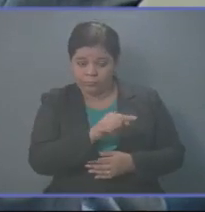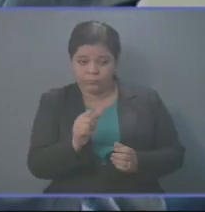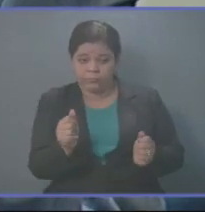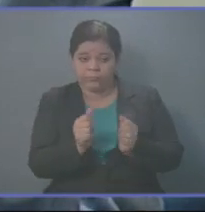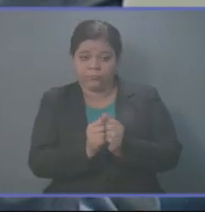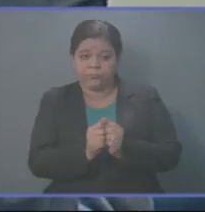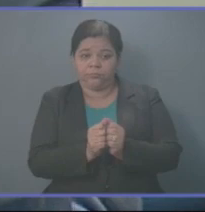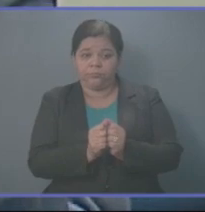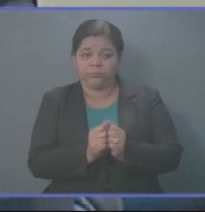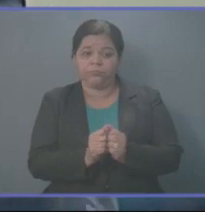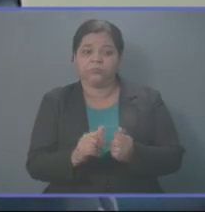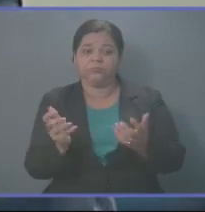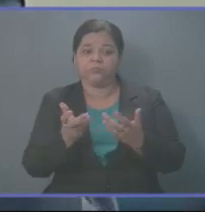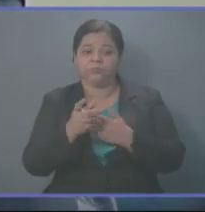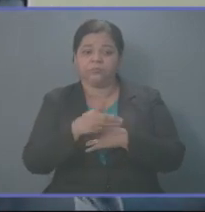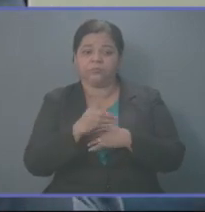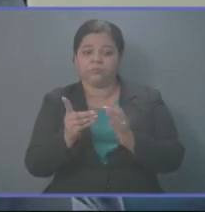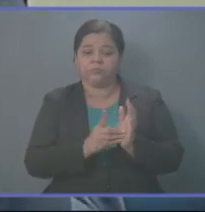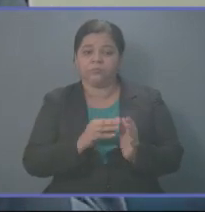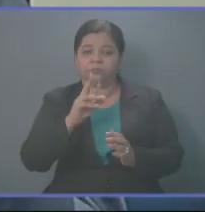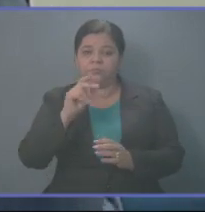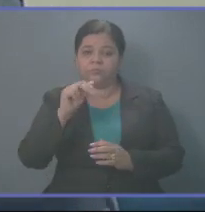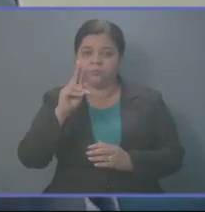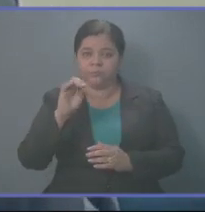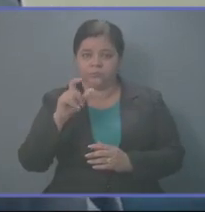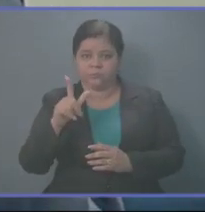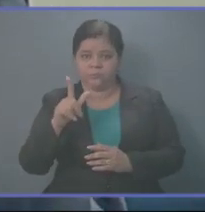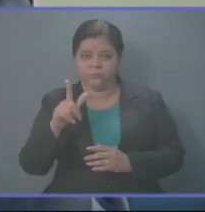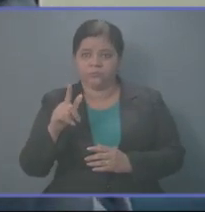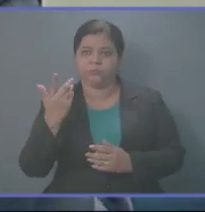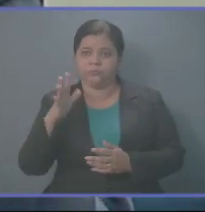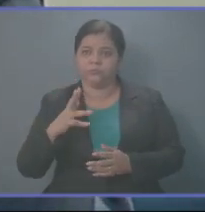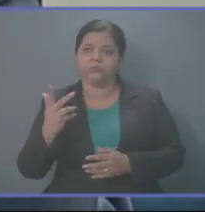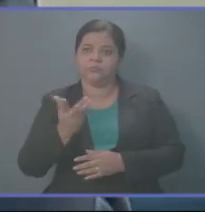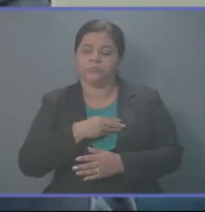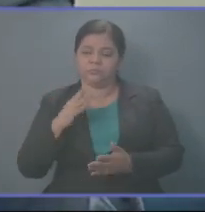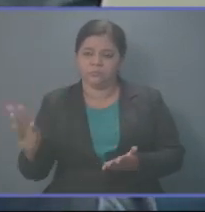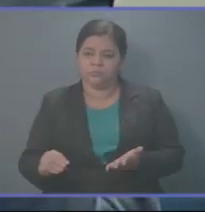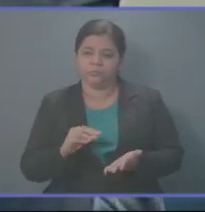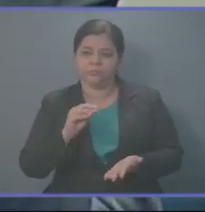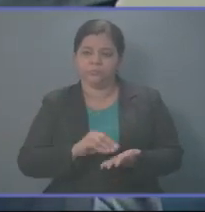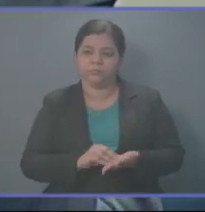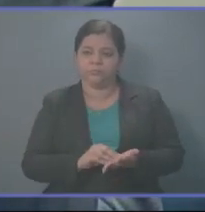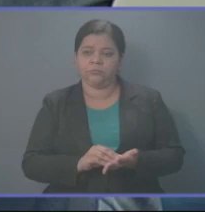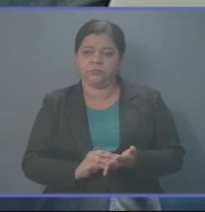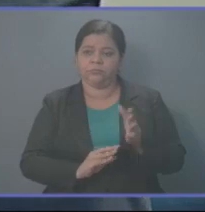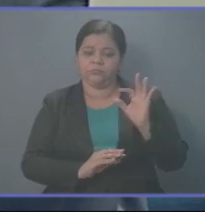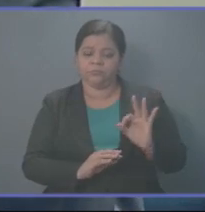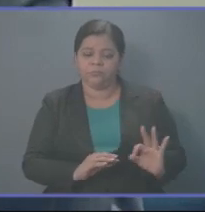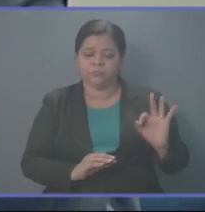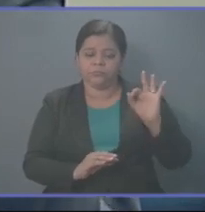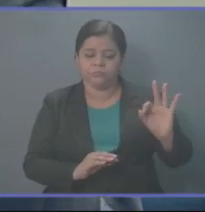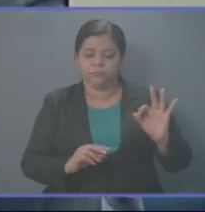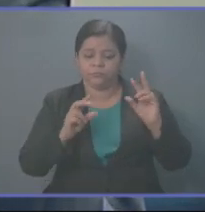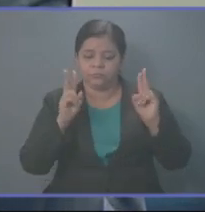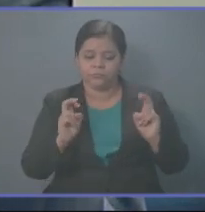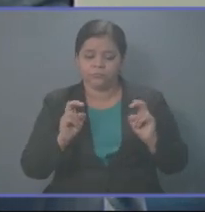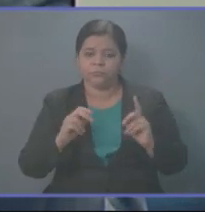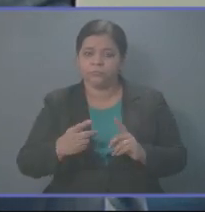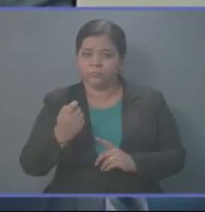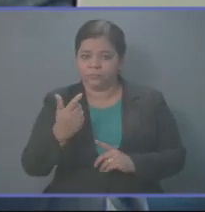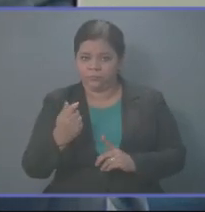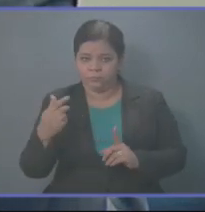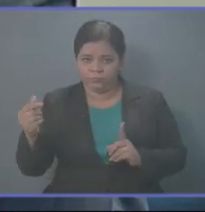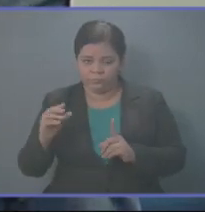con el colega Raúl Bertrán, introdujimos para mejorar el tema del escalafón policial.